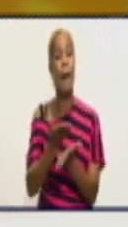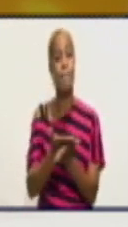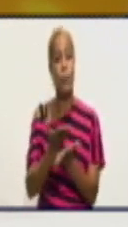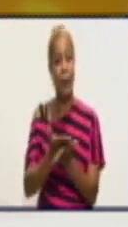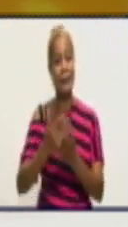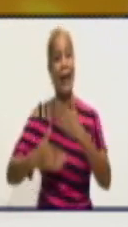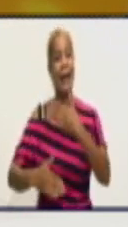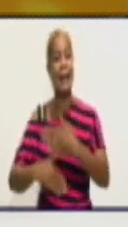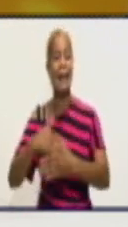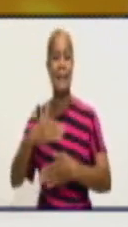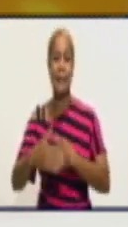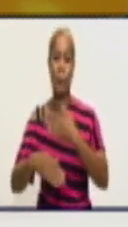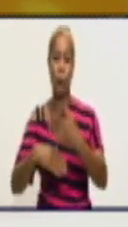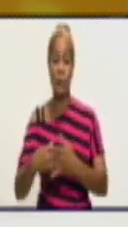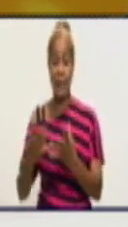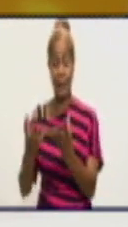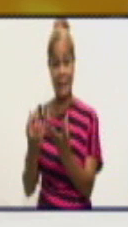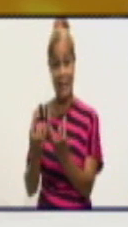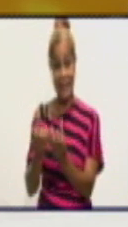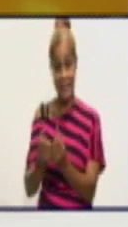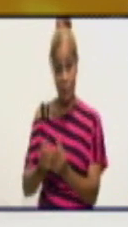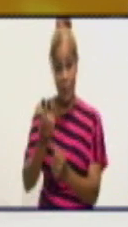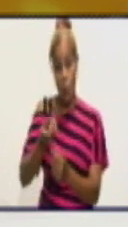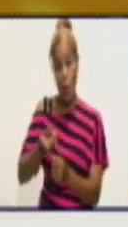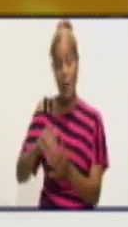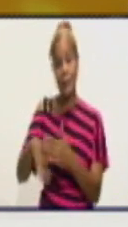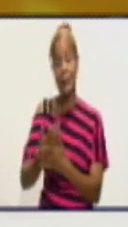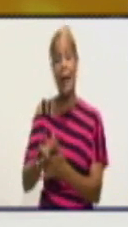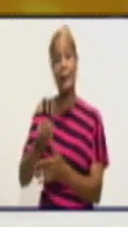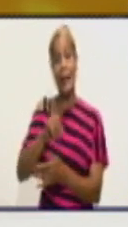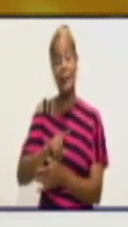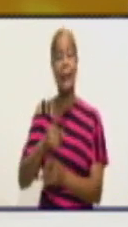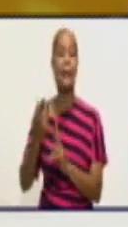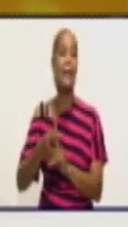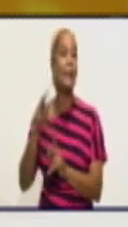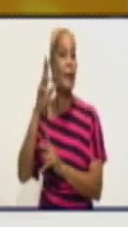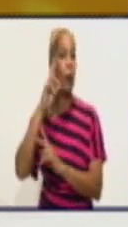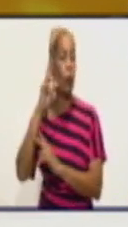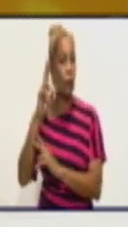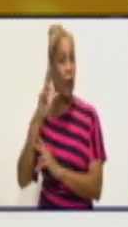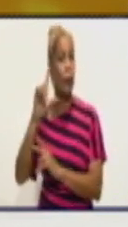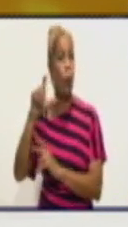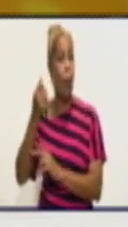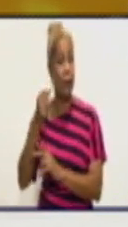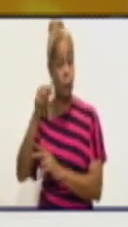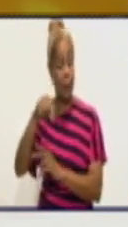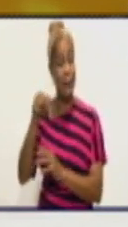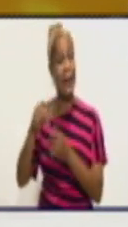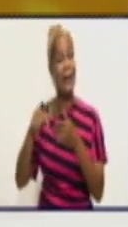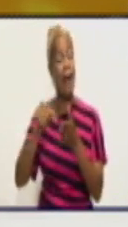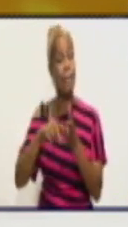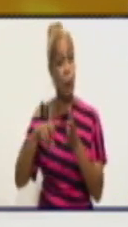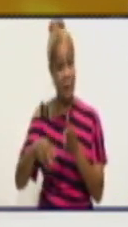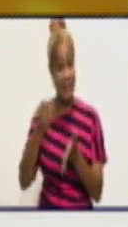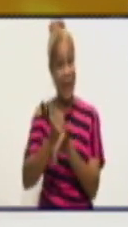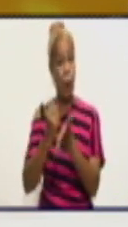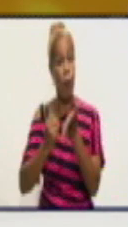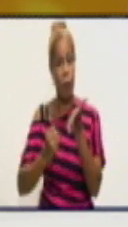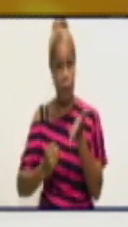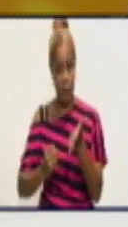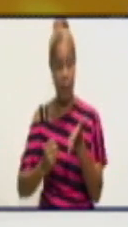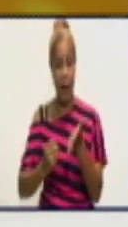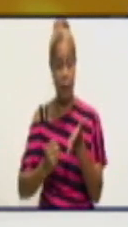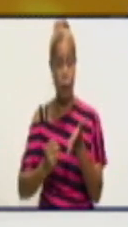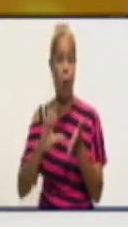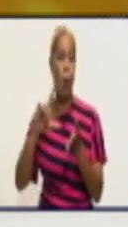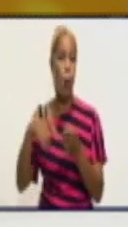habían recibido acá en la provincia. Recordar que acá en la provincia, cuando se confirman los casos, cuando los casos que procesa